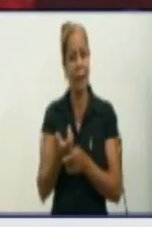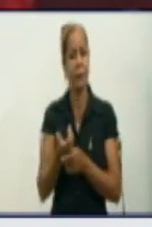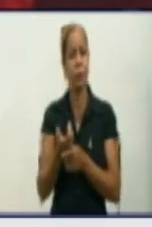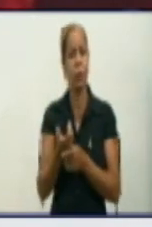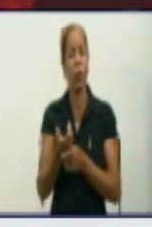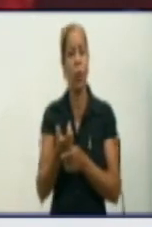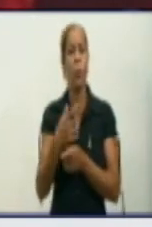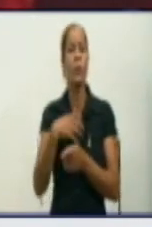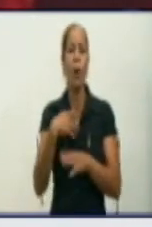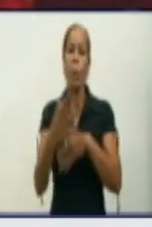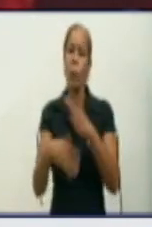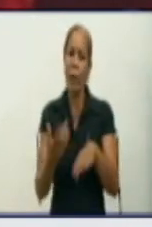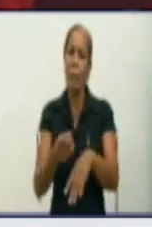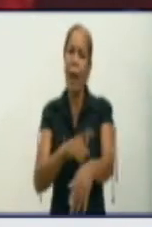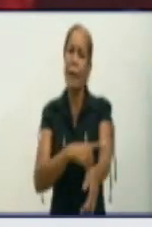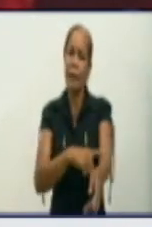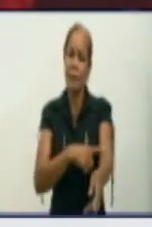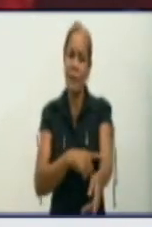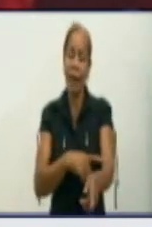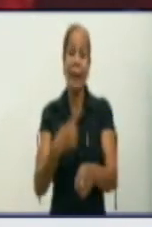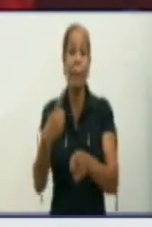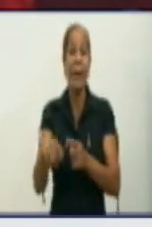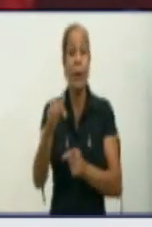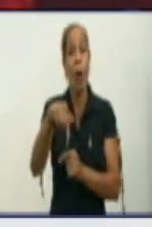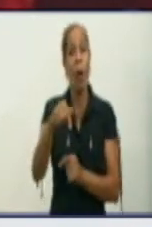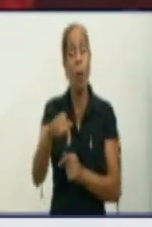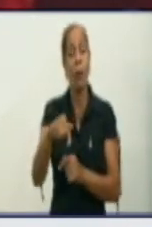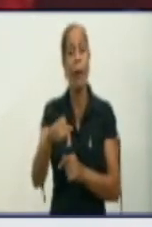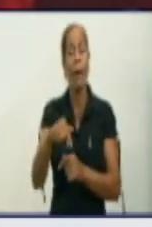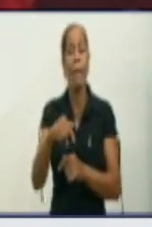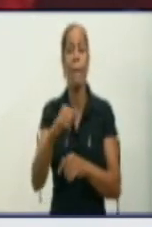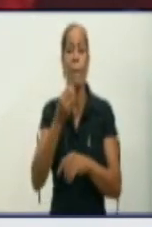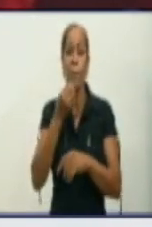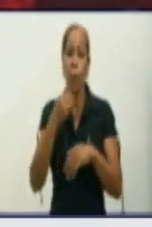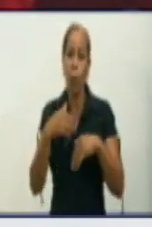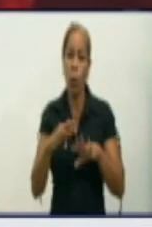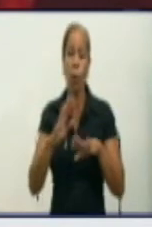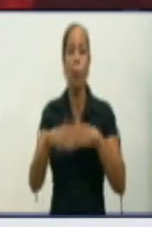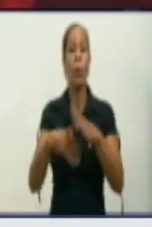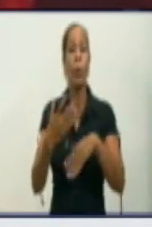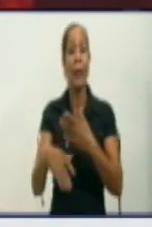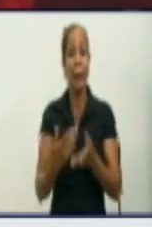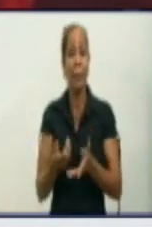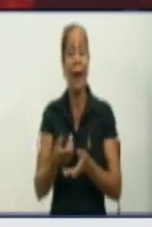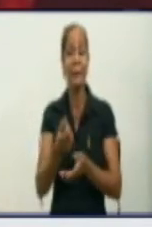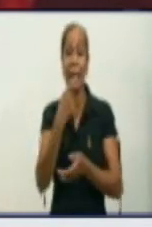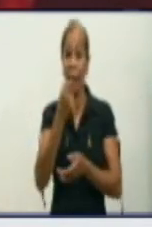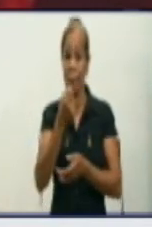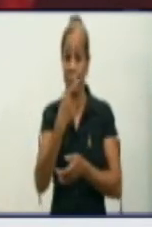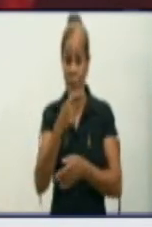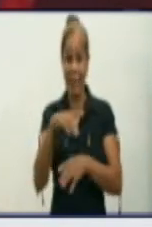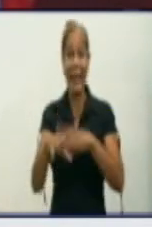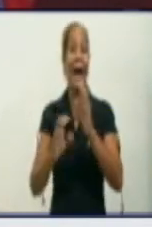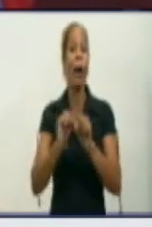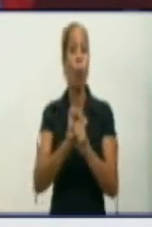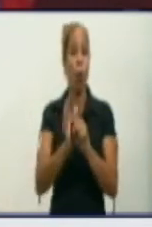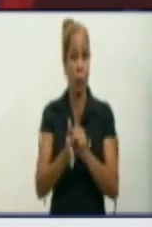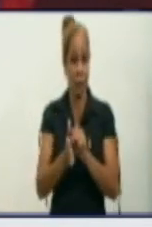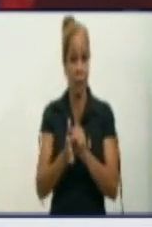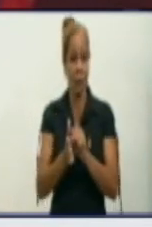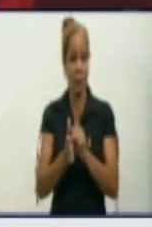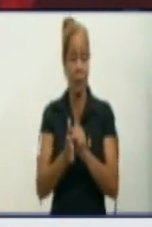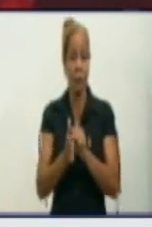pero ahora por problemas de la pandemia no puede recibir este medicamento que es solo en la capital